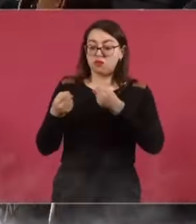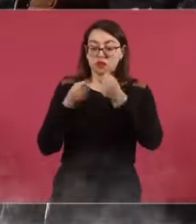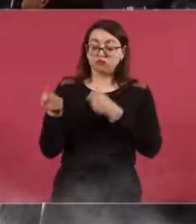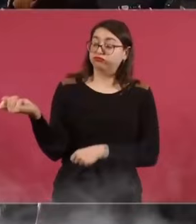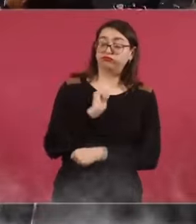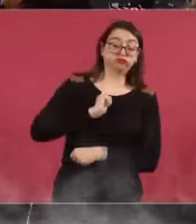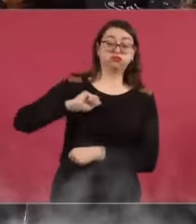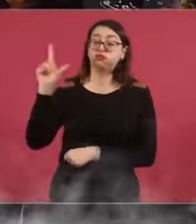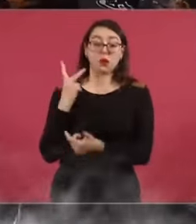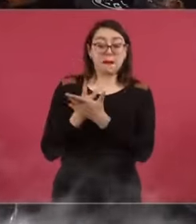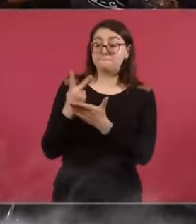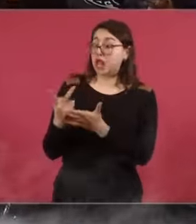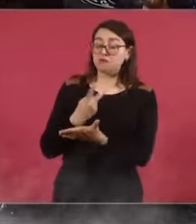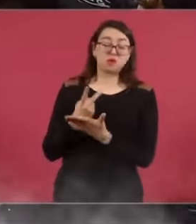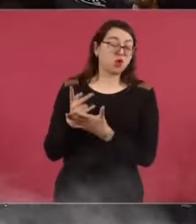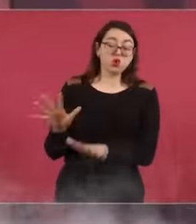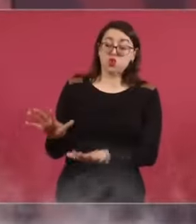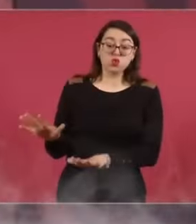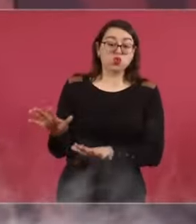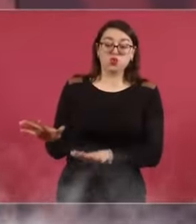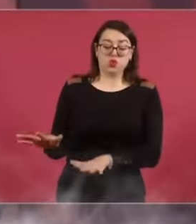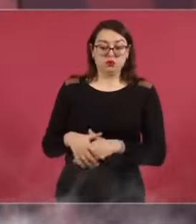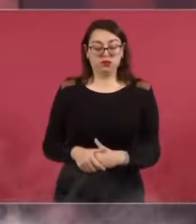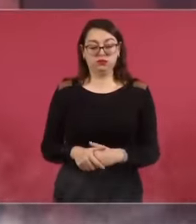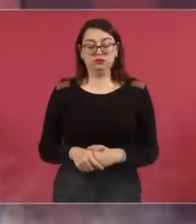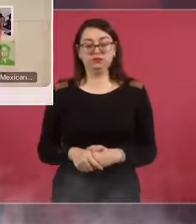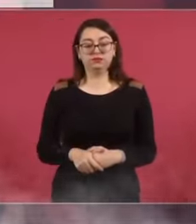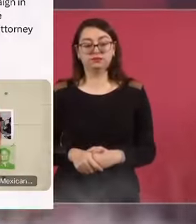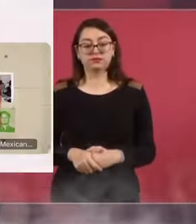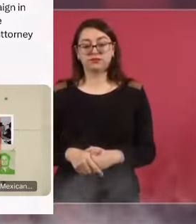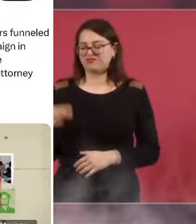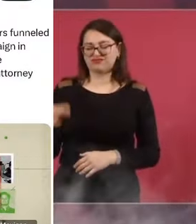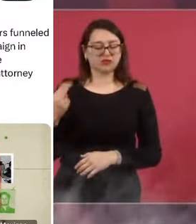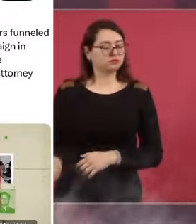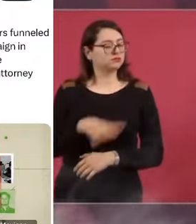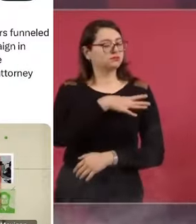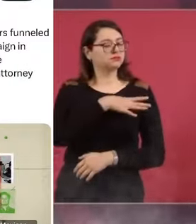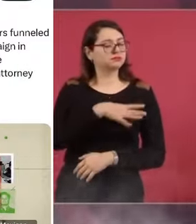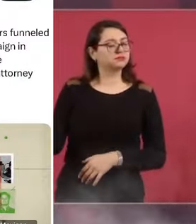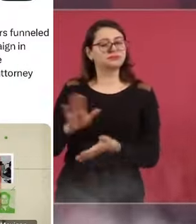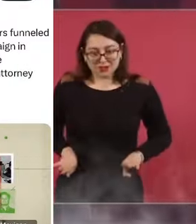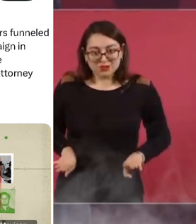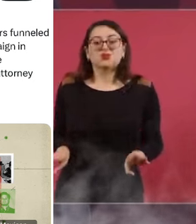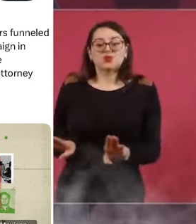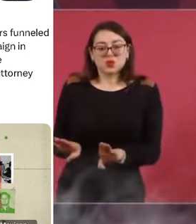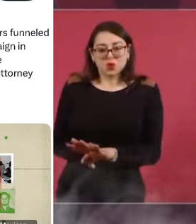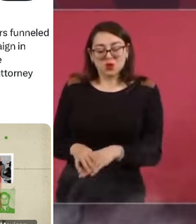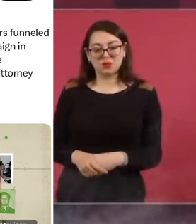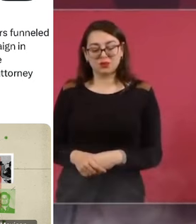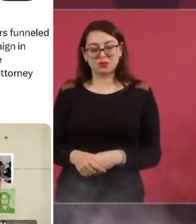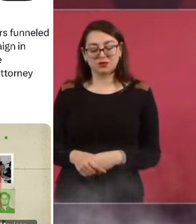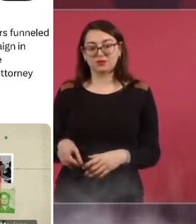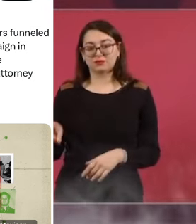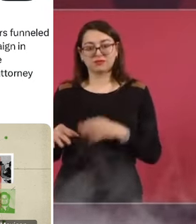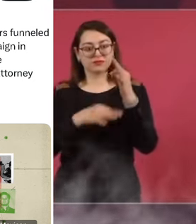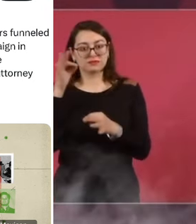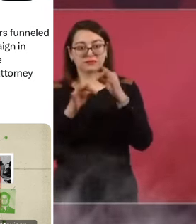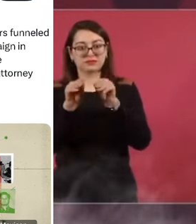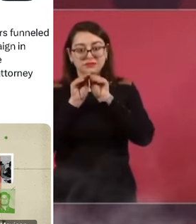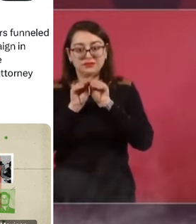independiente, premiado, sí, cuyo nombre es preferible olvidar, de sacar un reportaje